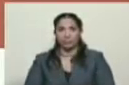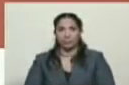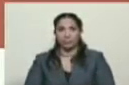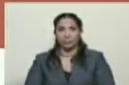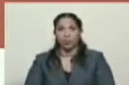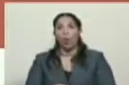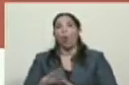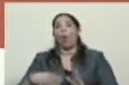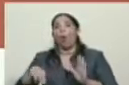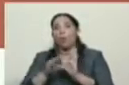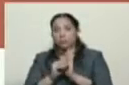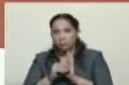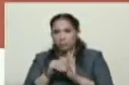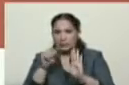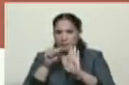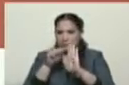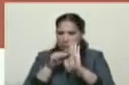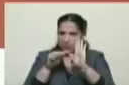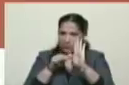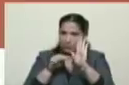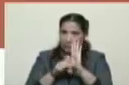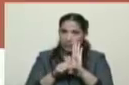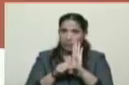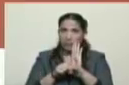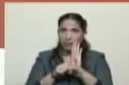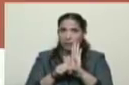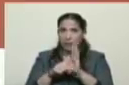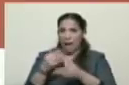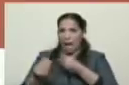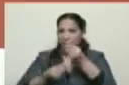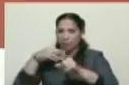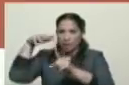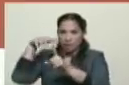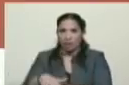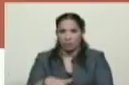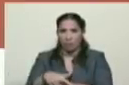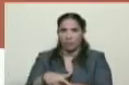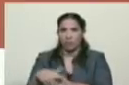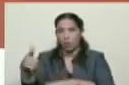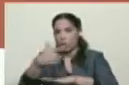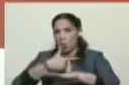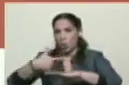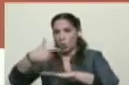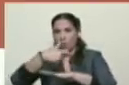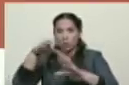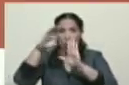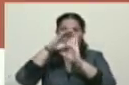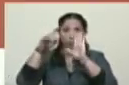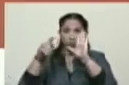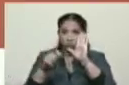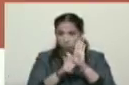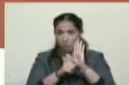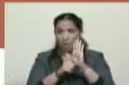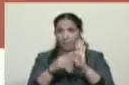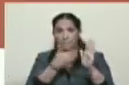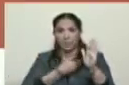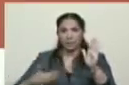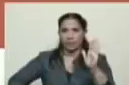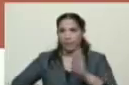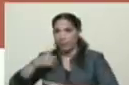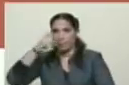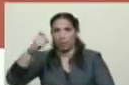generar las condiciones suficientes para lograr el derrocamiento del gobierno constitucional del presidente